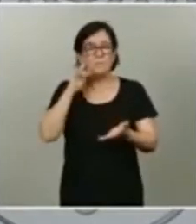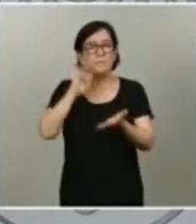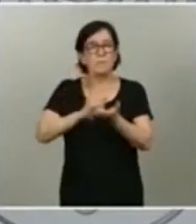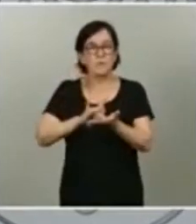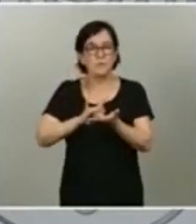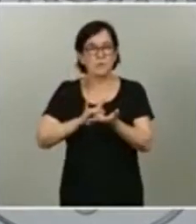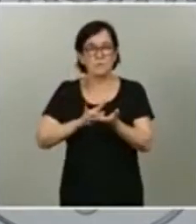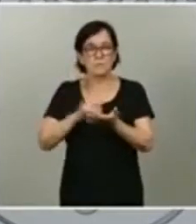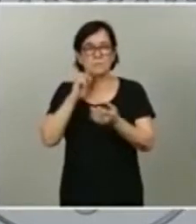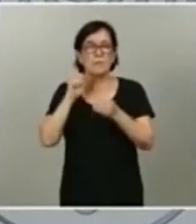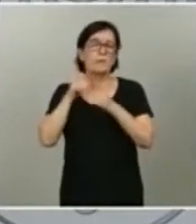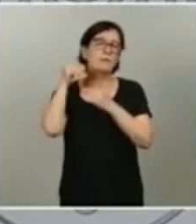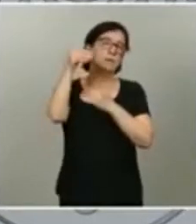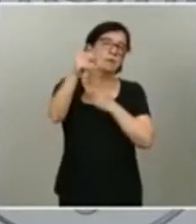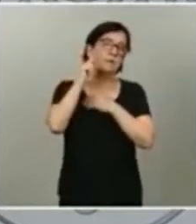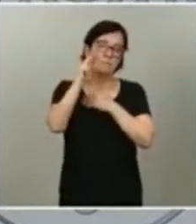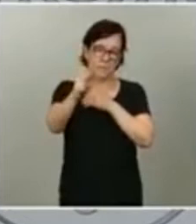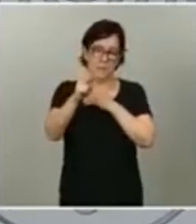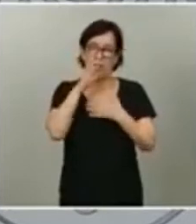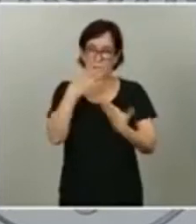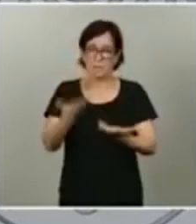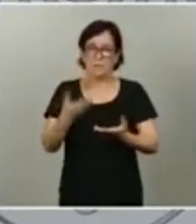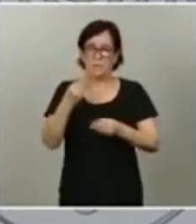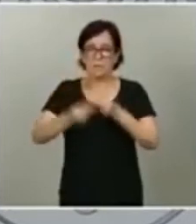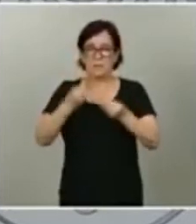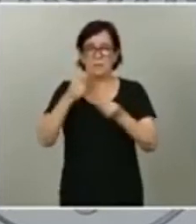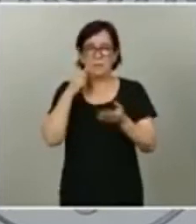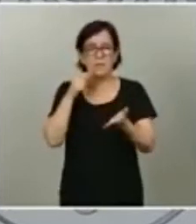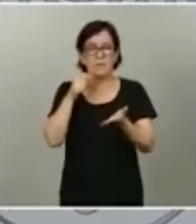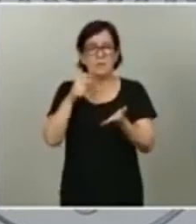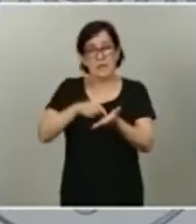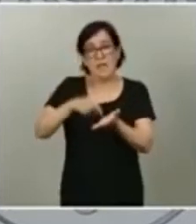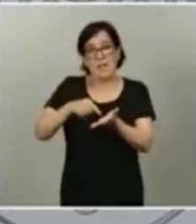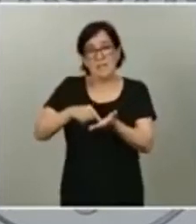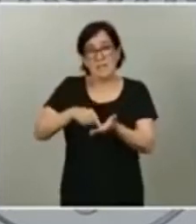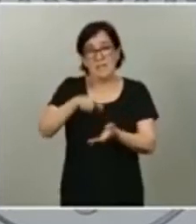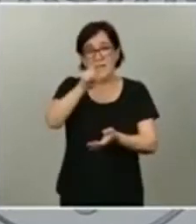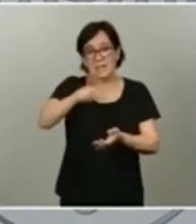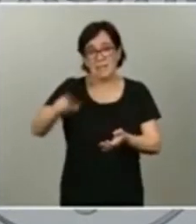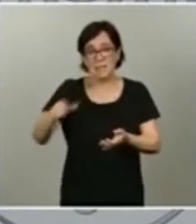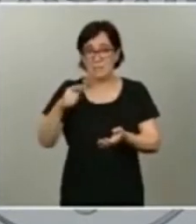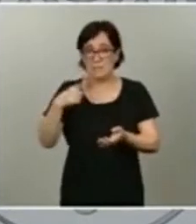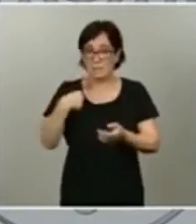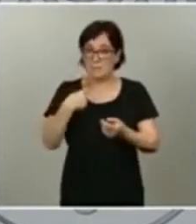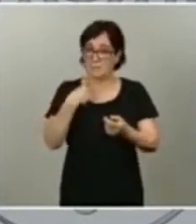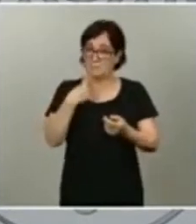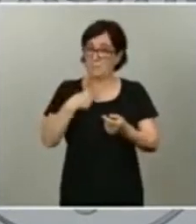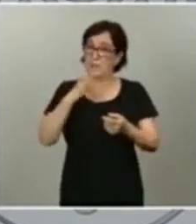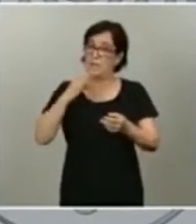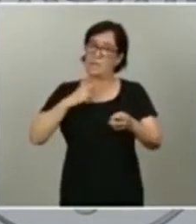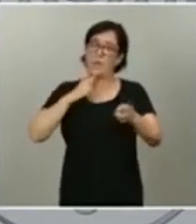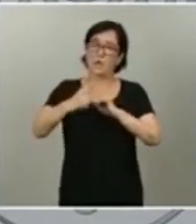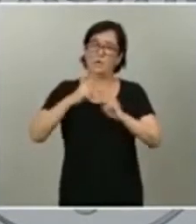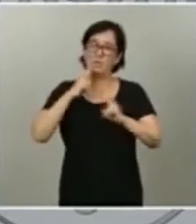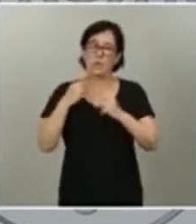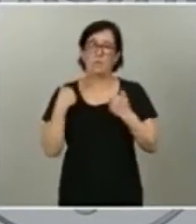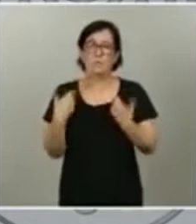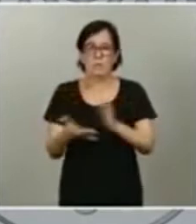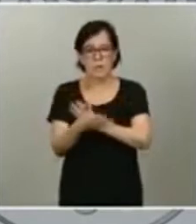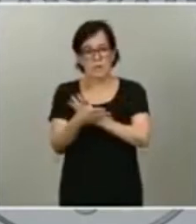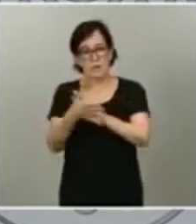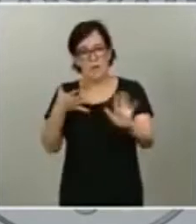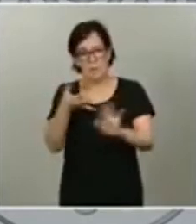mira y es lo que entendemos exigen los ciudadanos y tenemos que dar una respuesta pronta, ágil y eficaz.